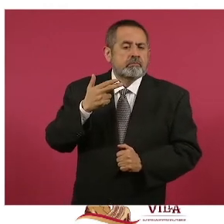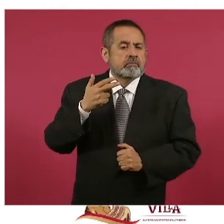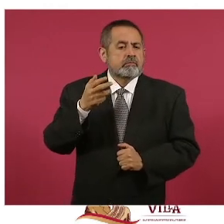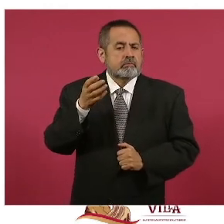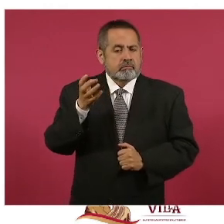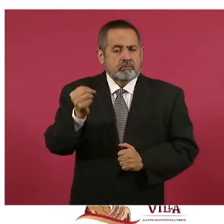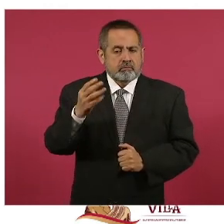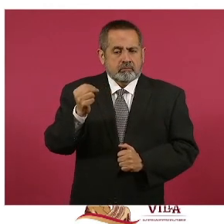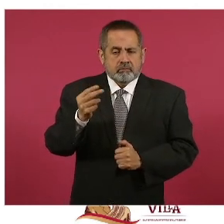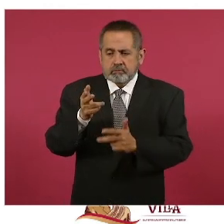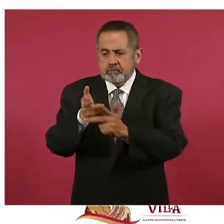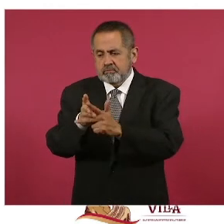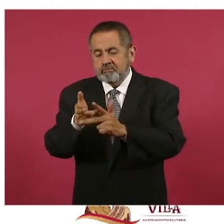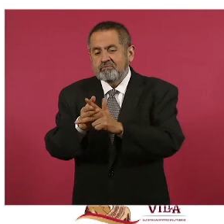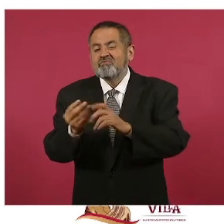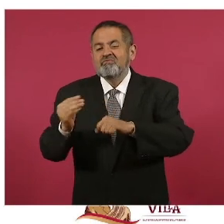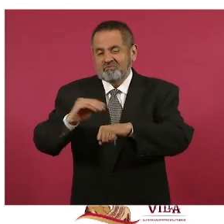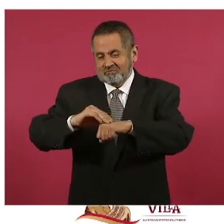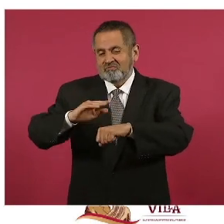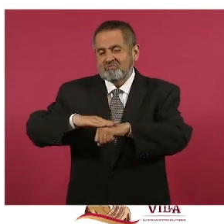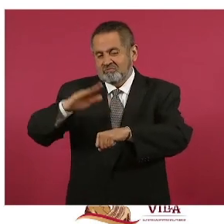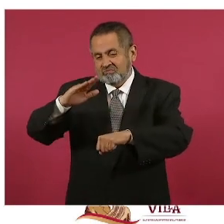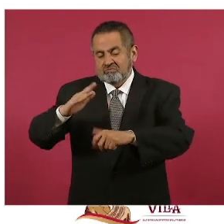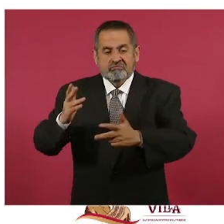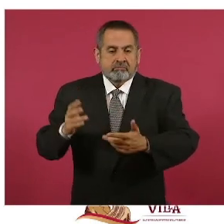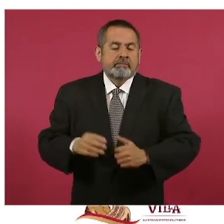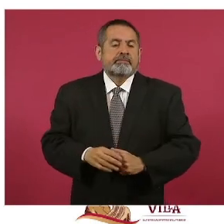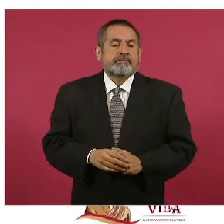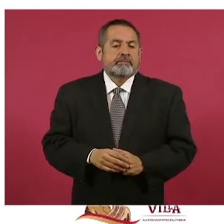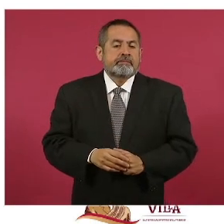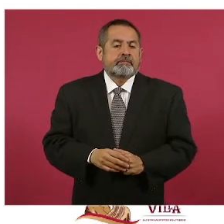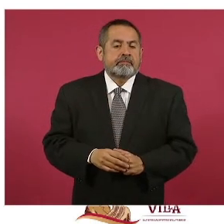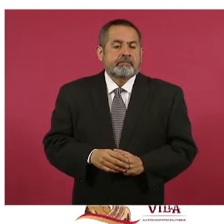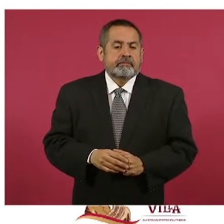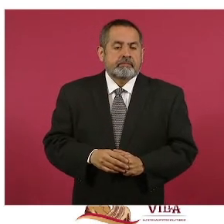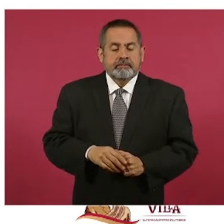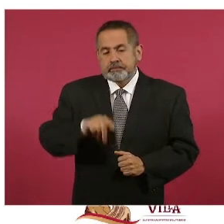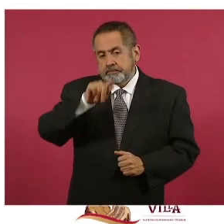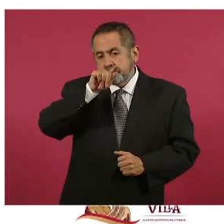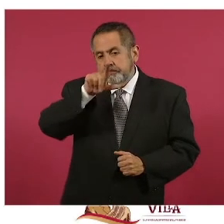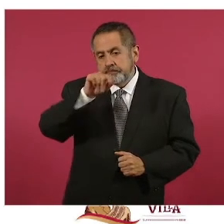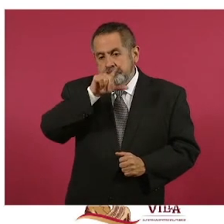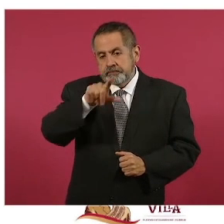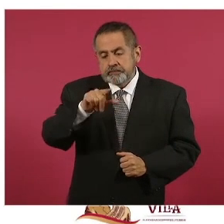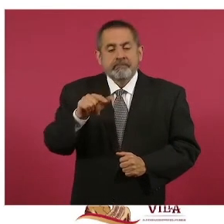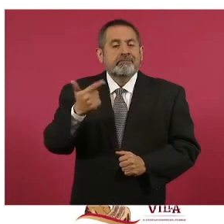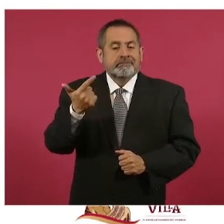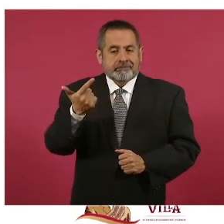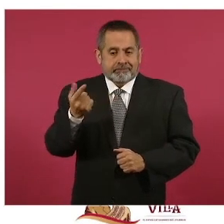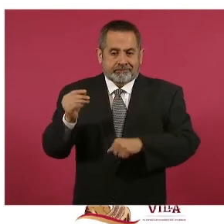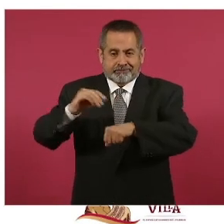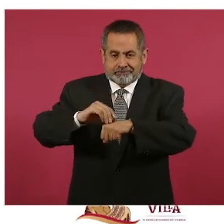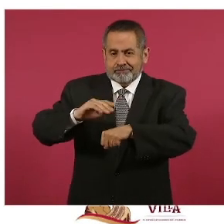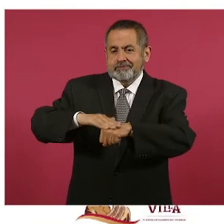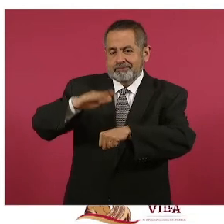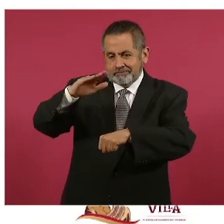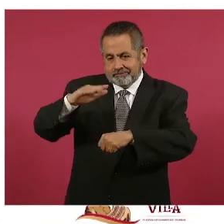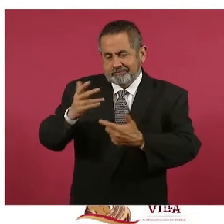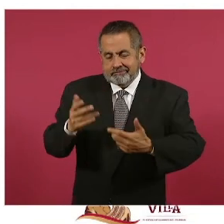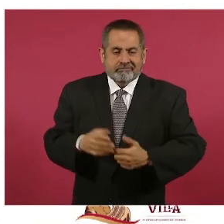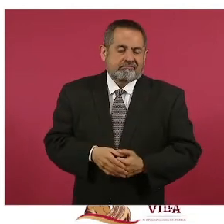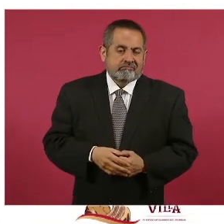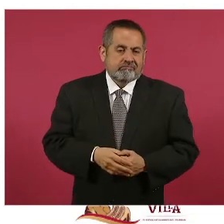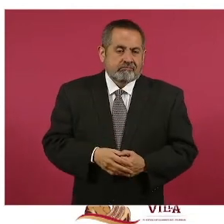homicidios más que en octubre. Adelante. En el caso de Jalisco, siete más que en octubre. Adelante.